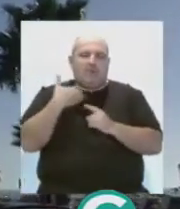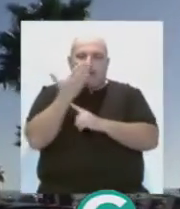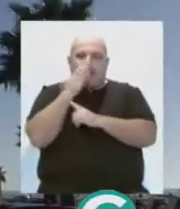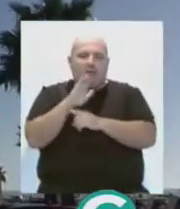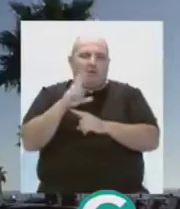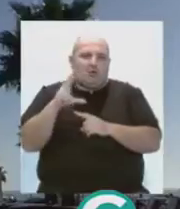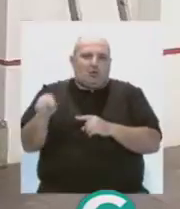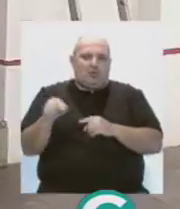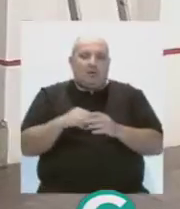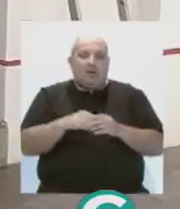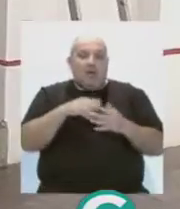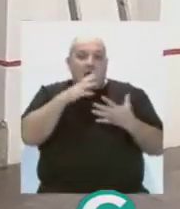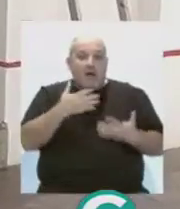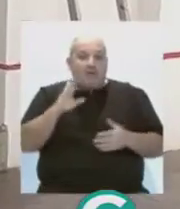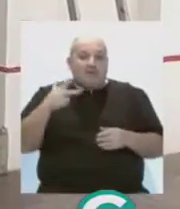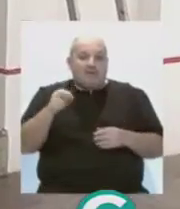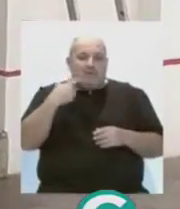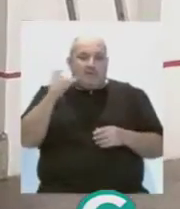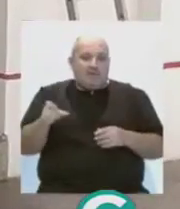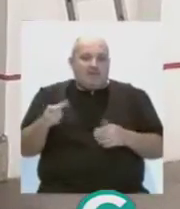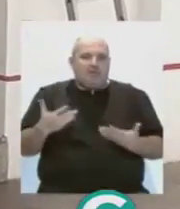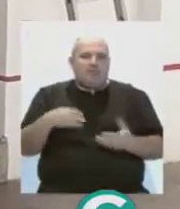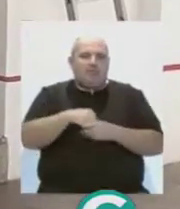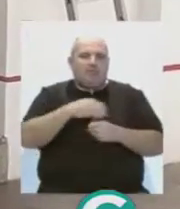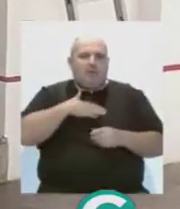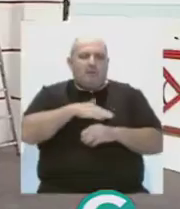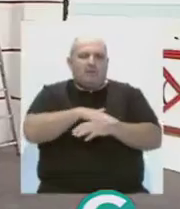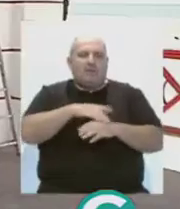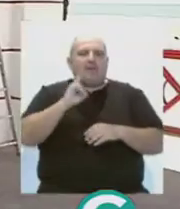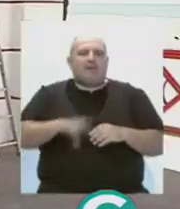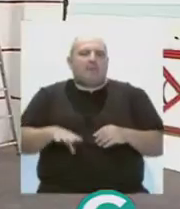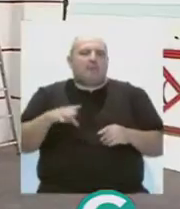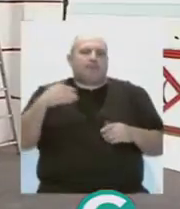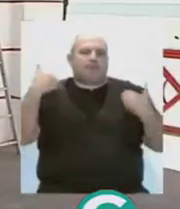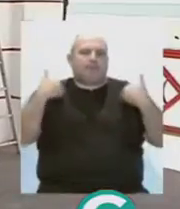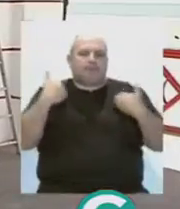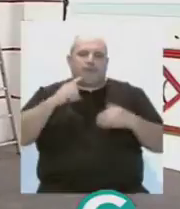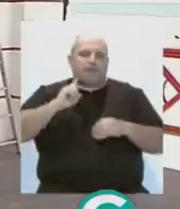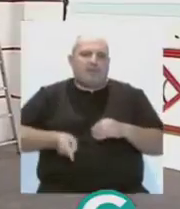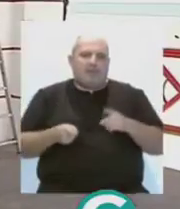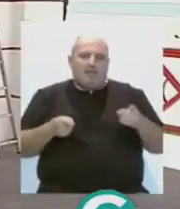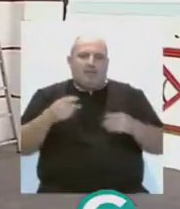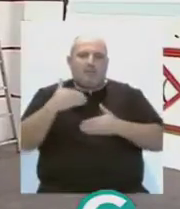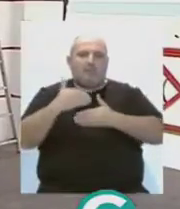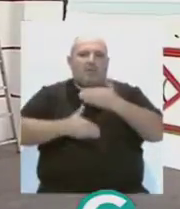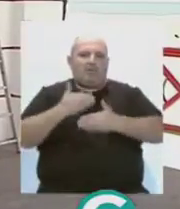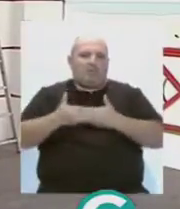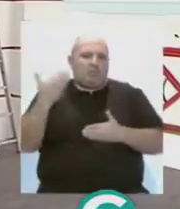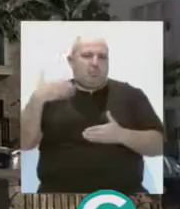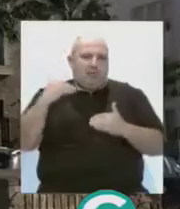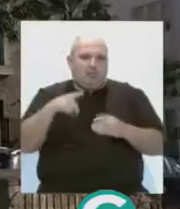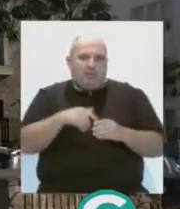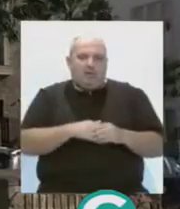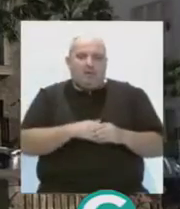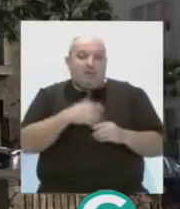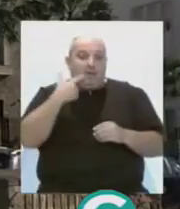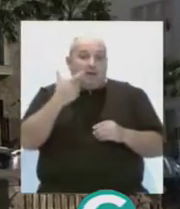a recurrir. Sin embargo, Pacheco ha señalado también que el órgano estatal es quien tiene autonomía plena en un proceso ya iniciado como este.